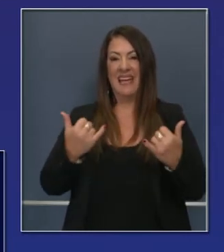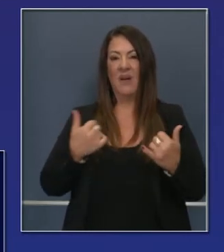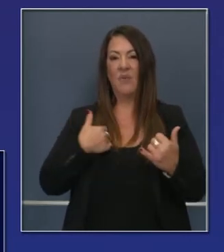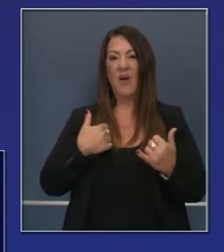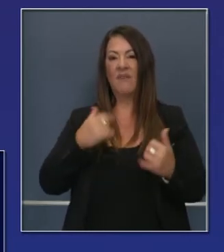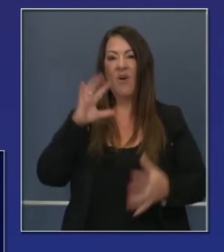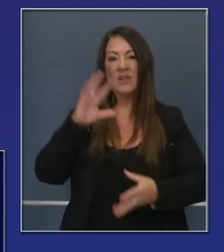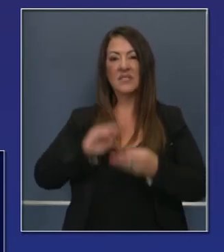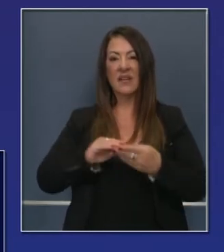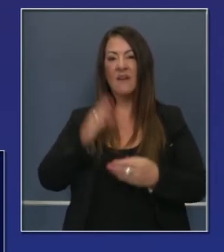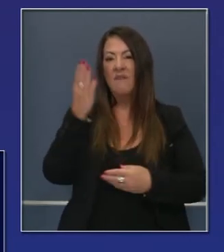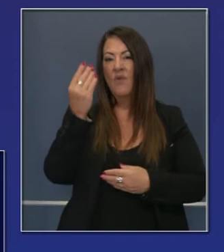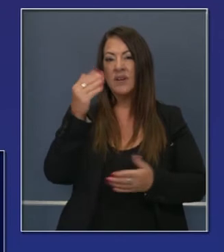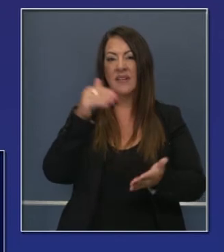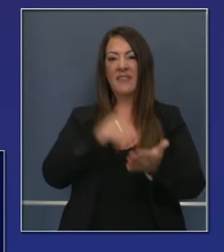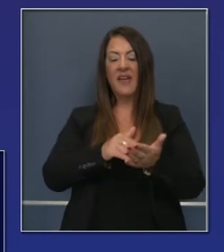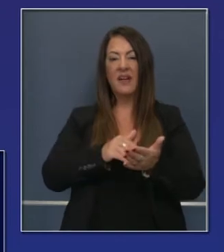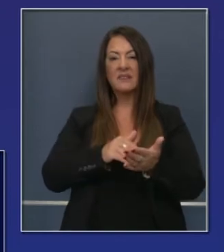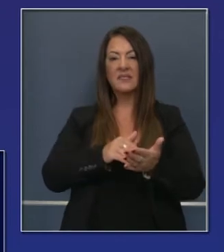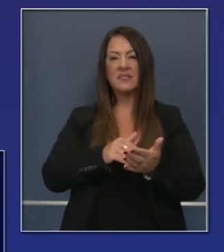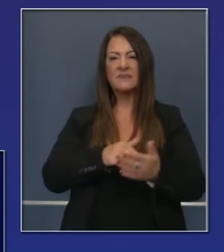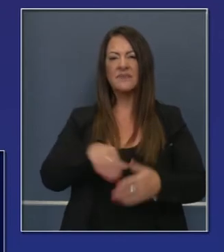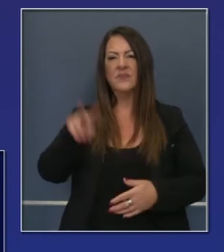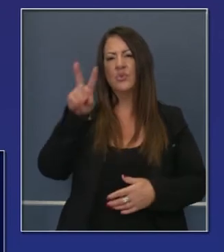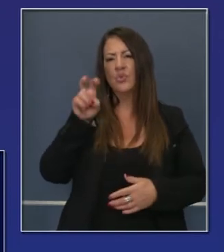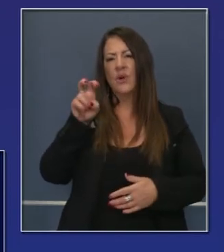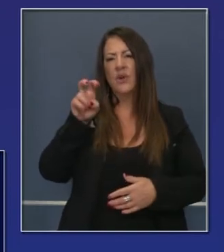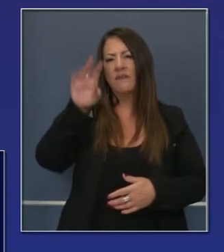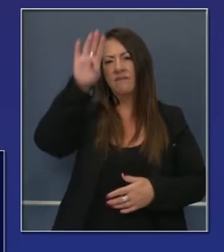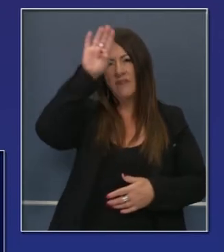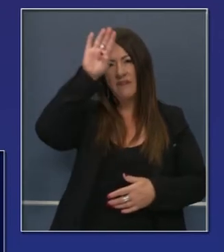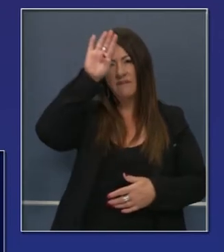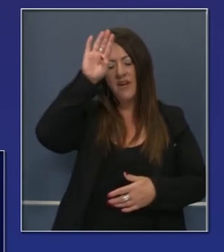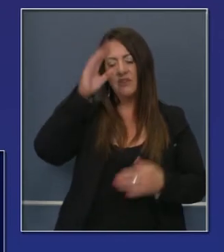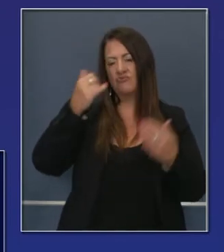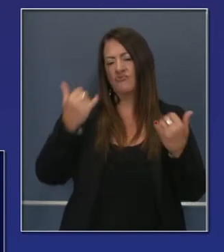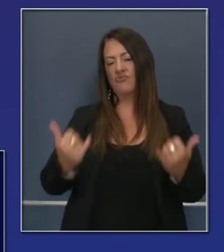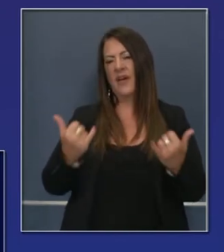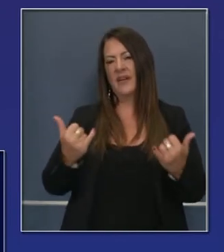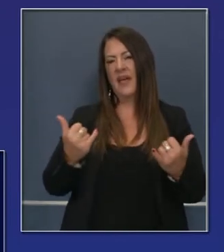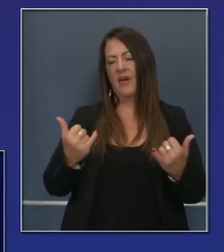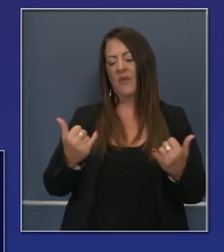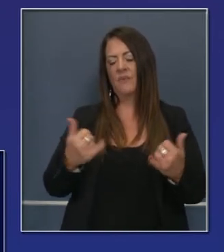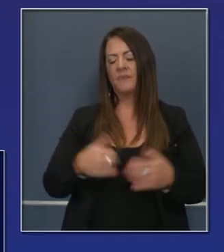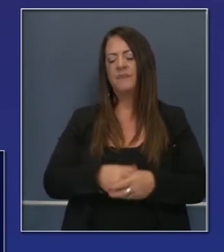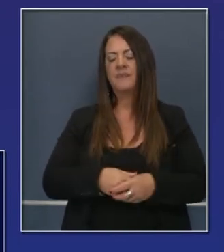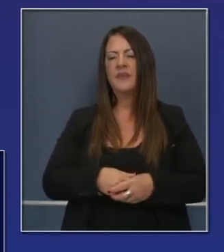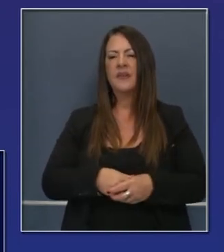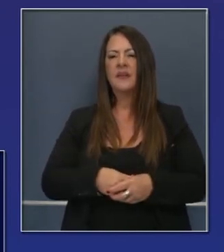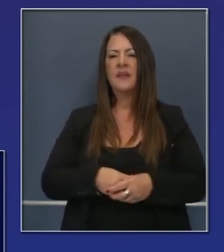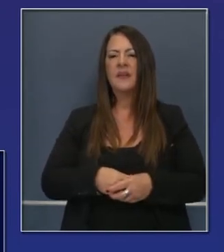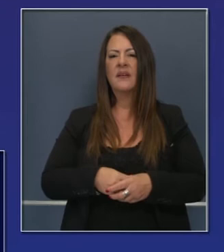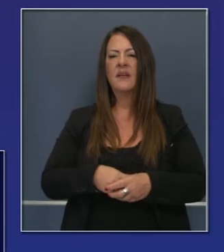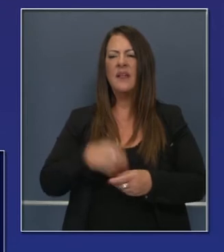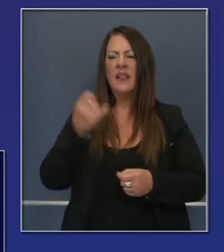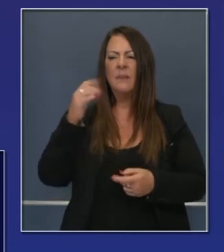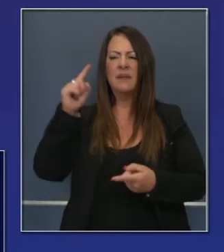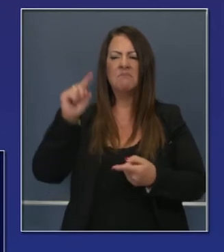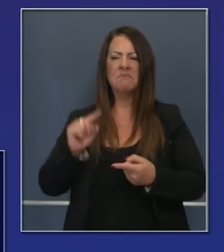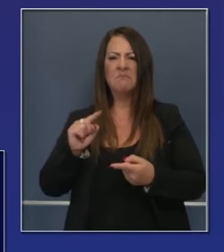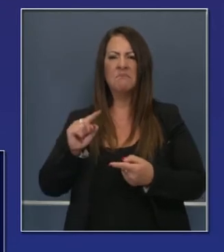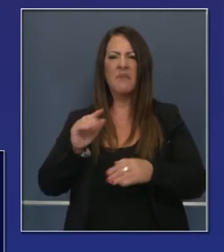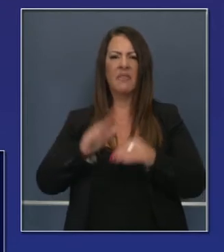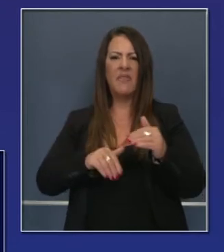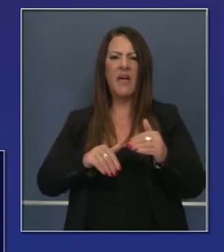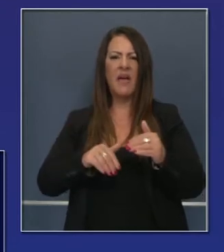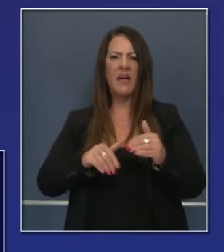mil 900 bomberos que han sido desplegados en